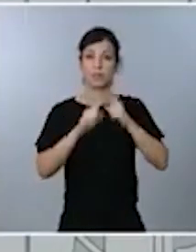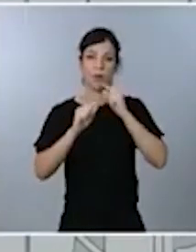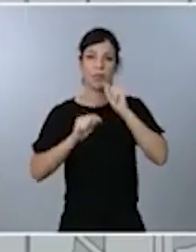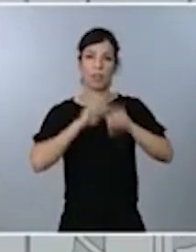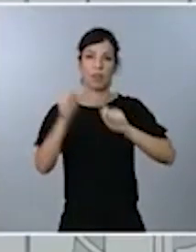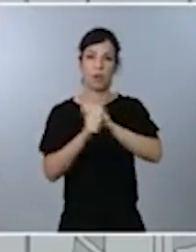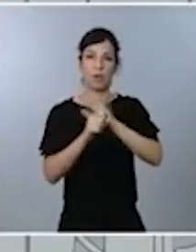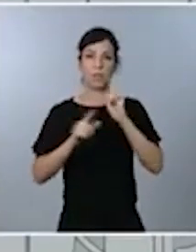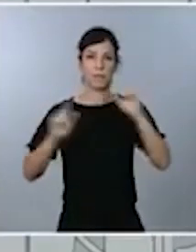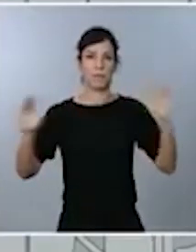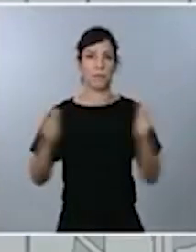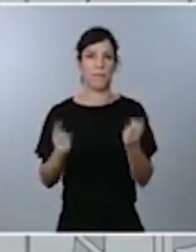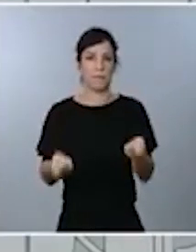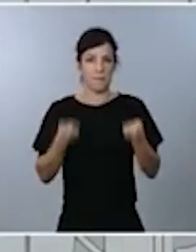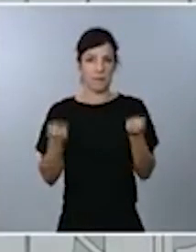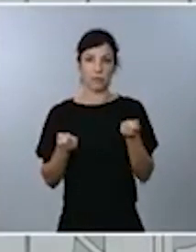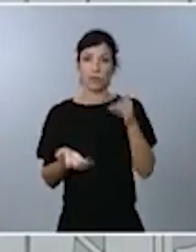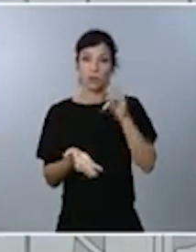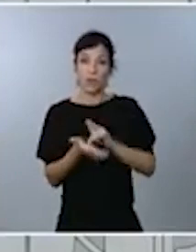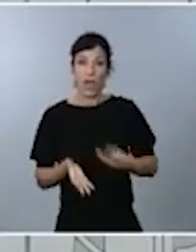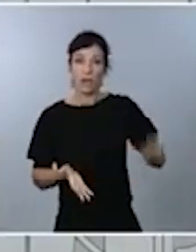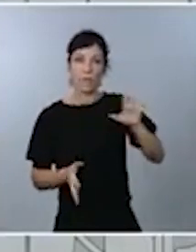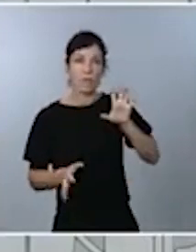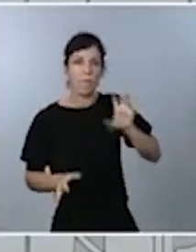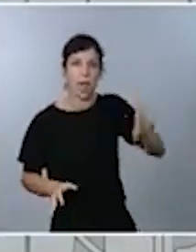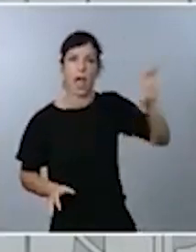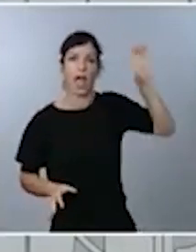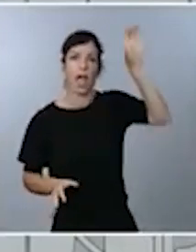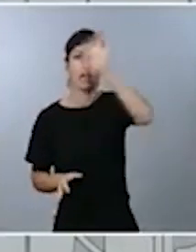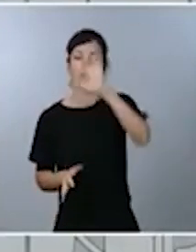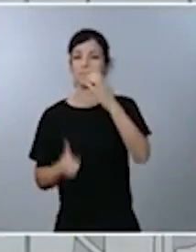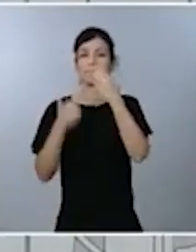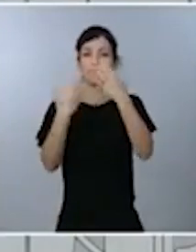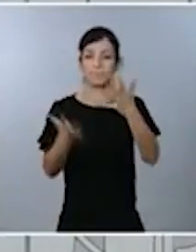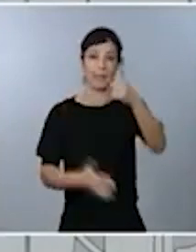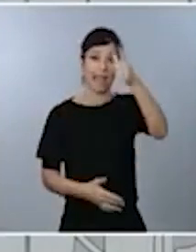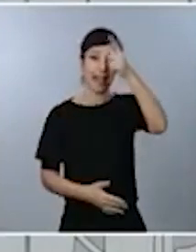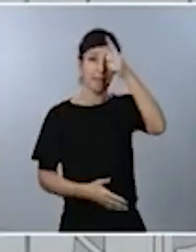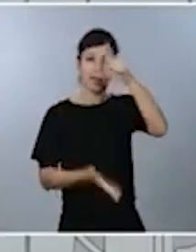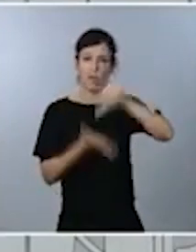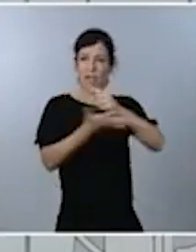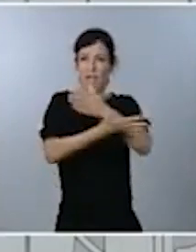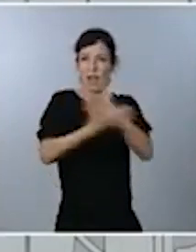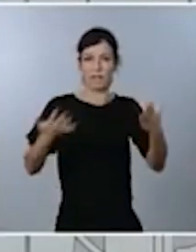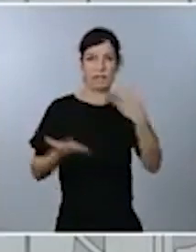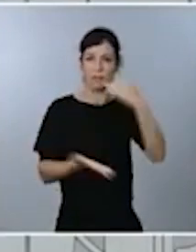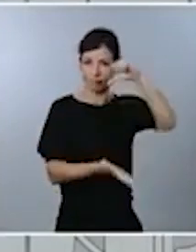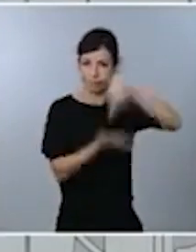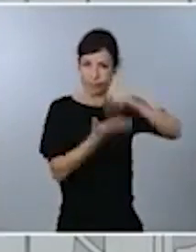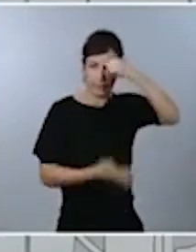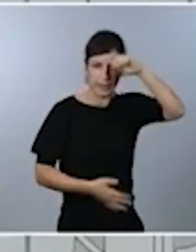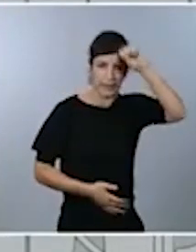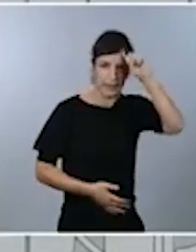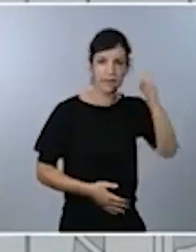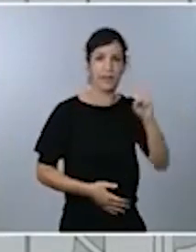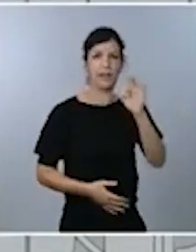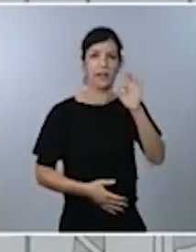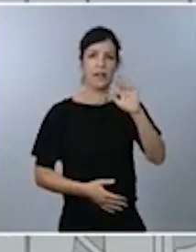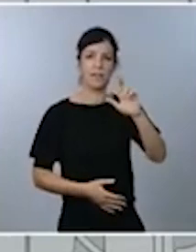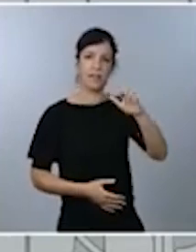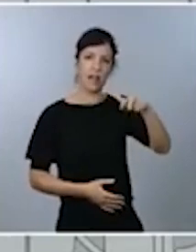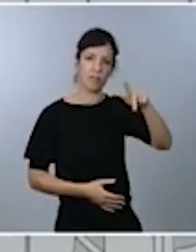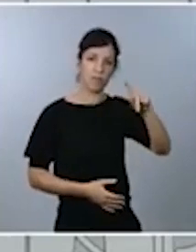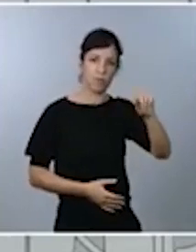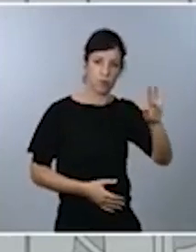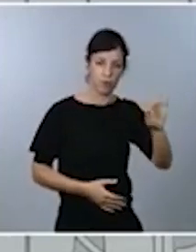uno de los países europeos. En Alemania, sin ir más lejos, grandes ciudades como su capital, Berlín, Frankfurt, han adoptado